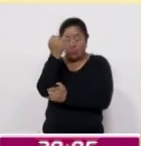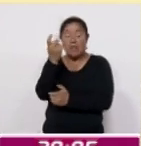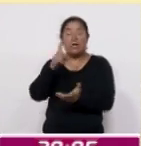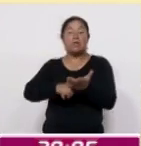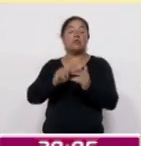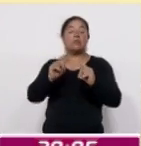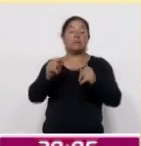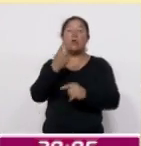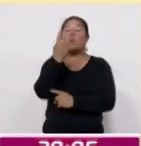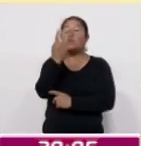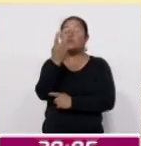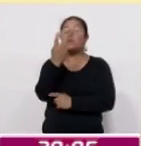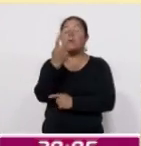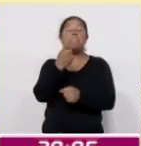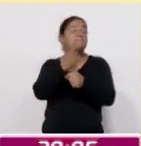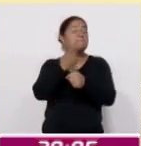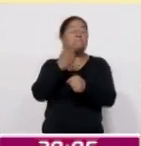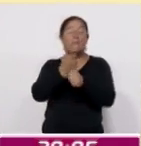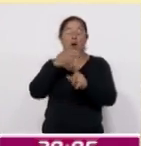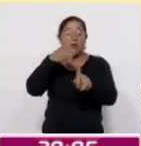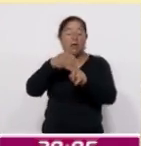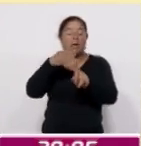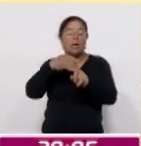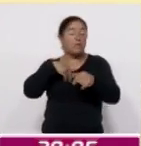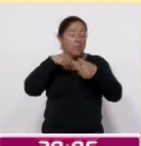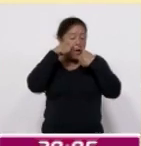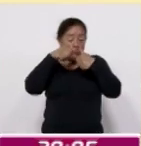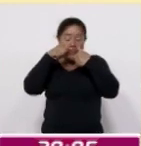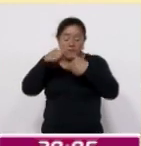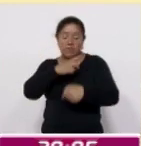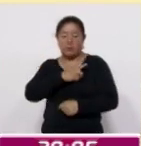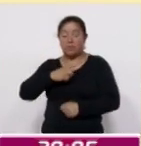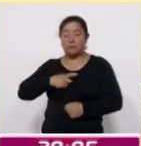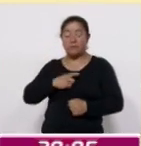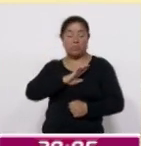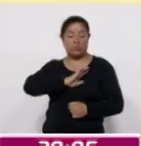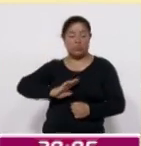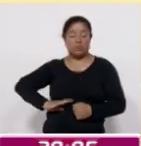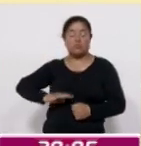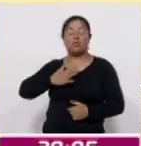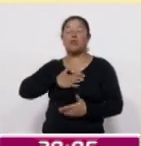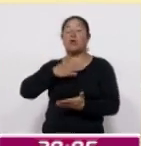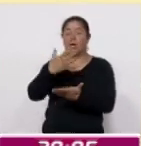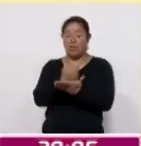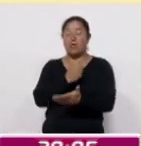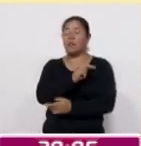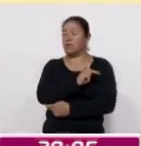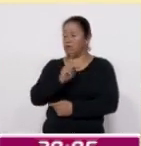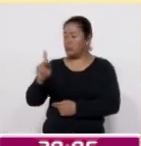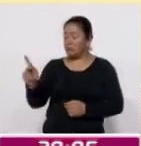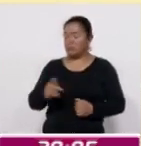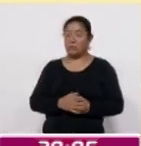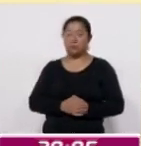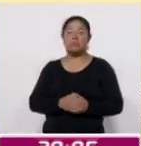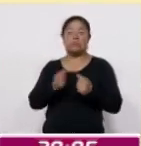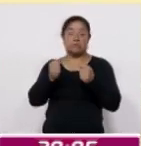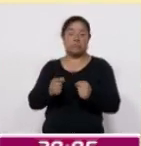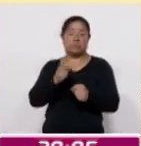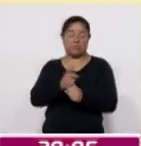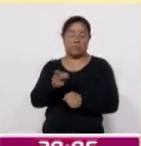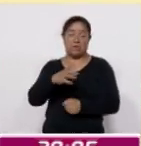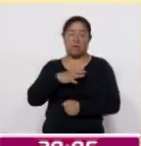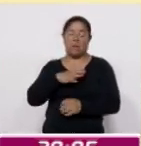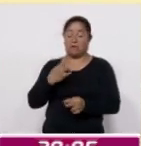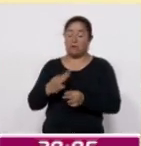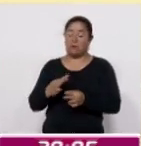de los primeros objetivos que debemos atender en los municipios es lograr que todos nuestros elementos de seguridad estén